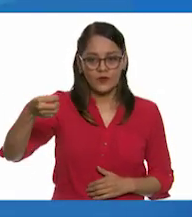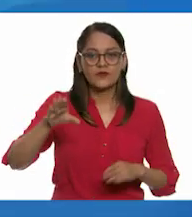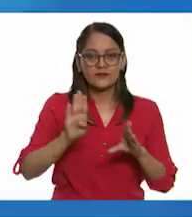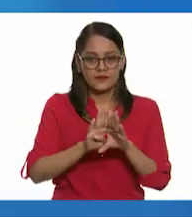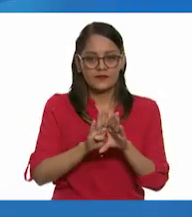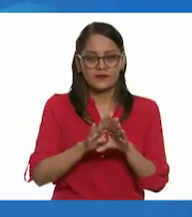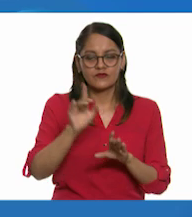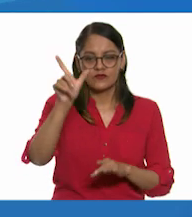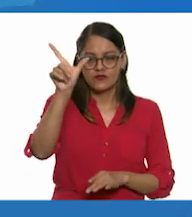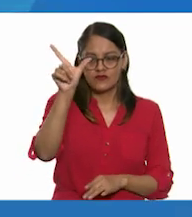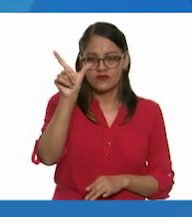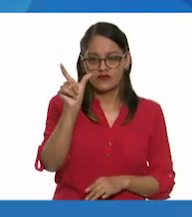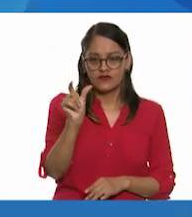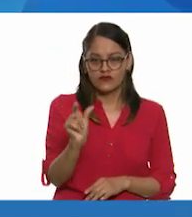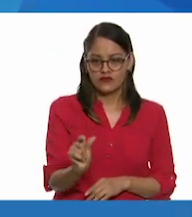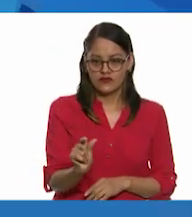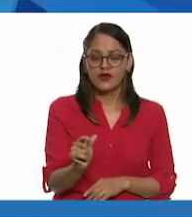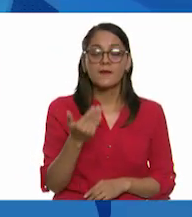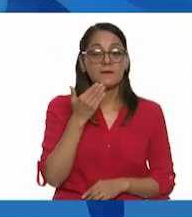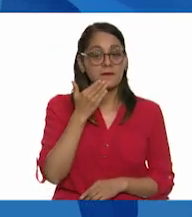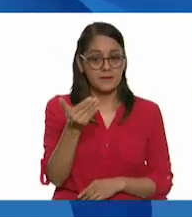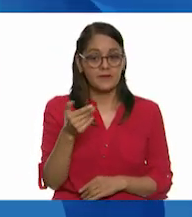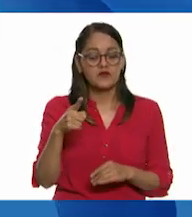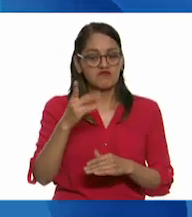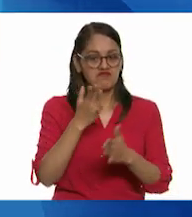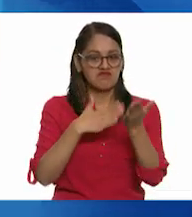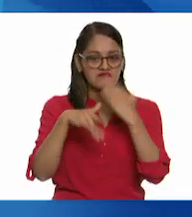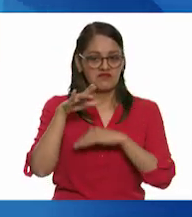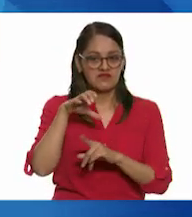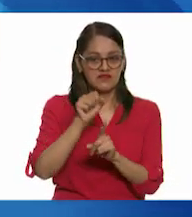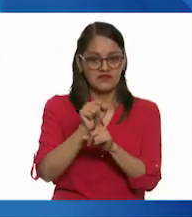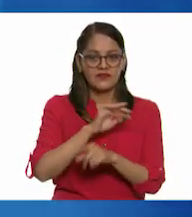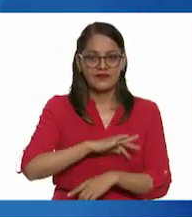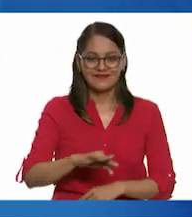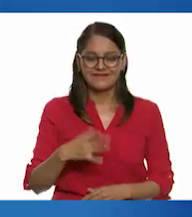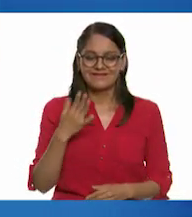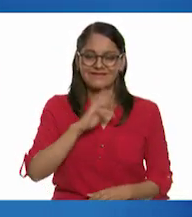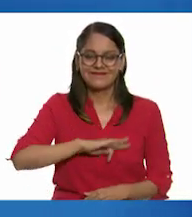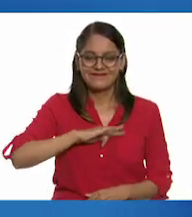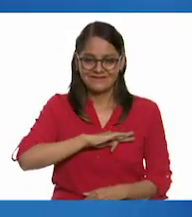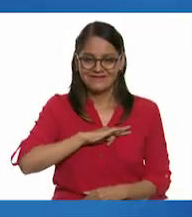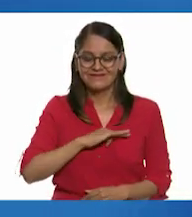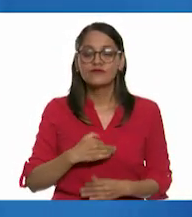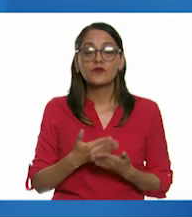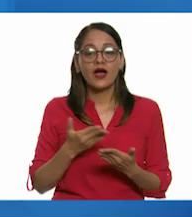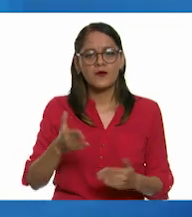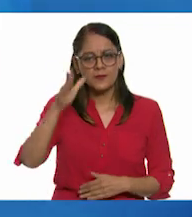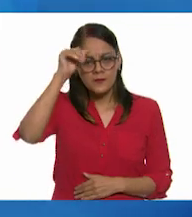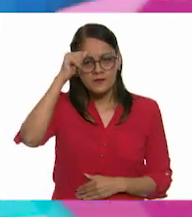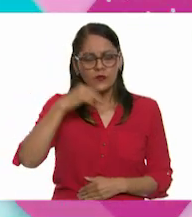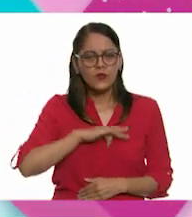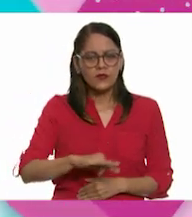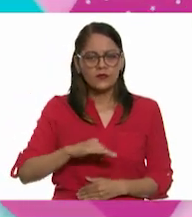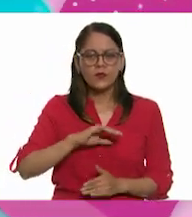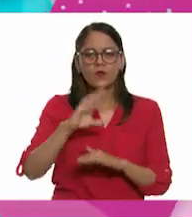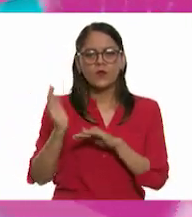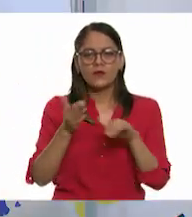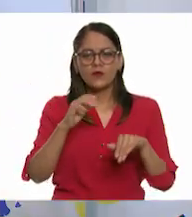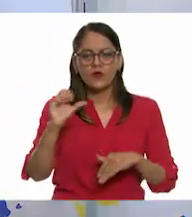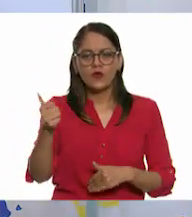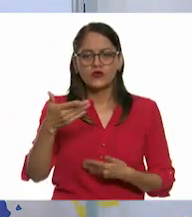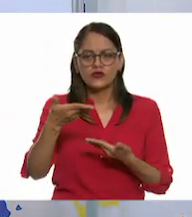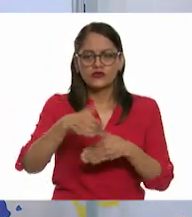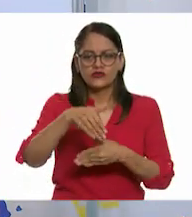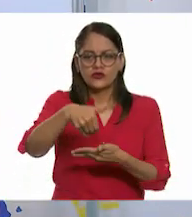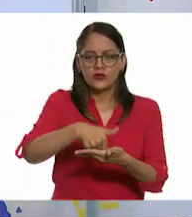segmentos de recta. Y lo han completado con éxito. Muchas felicidades. Entonces estamos de acuerdo que podemos pasar al siguiente sobre. Muy